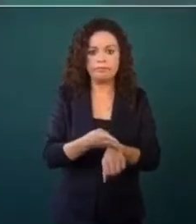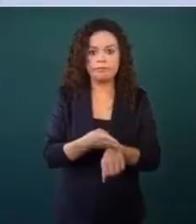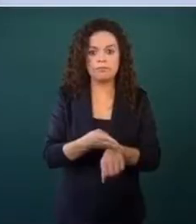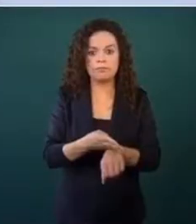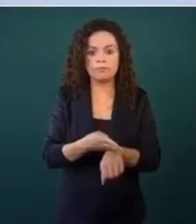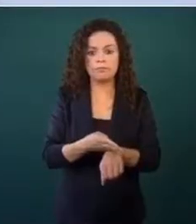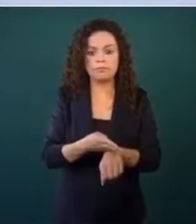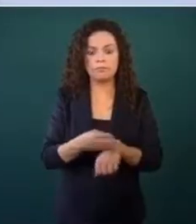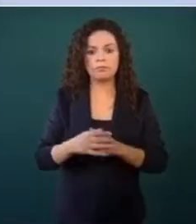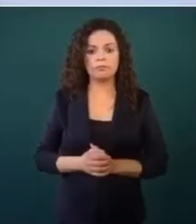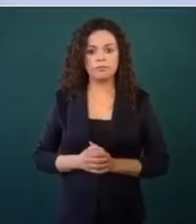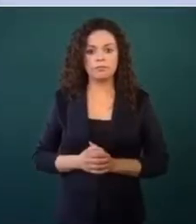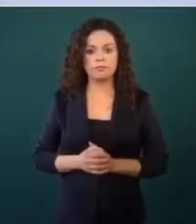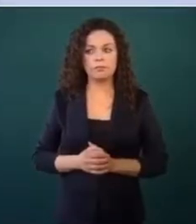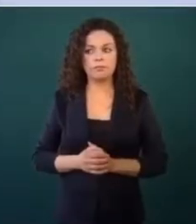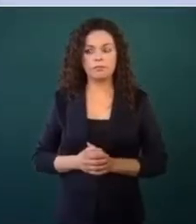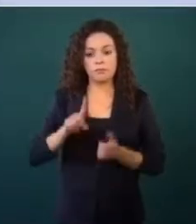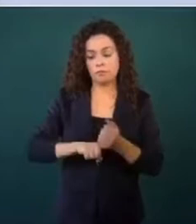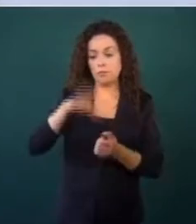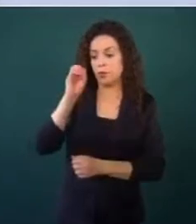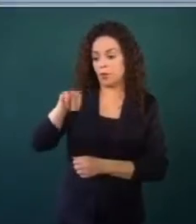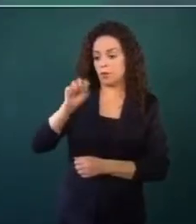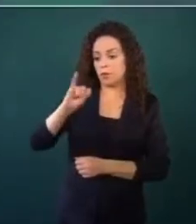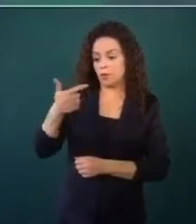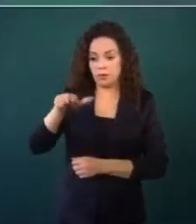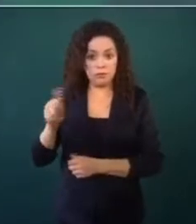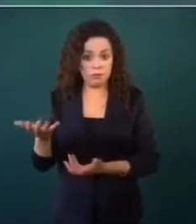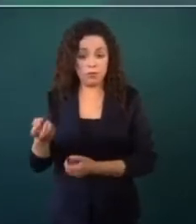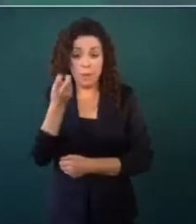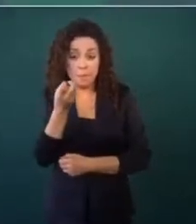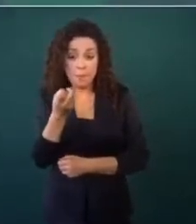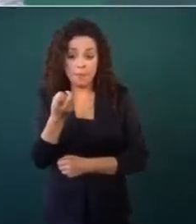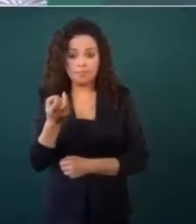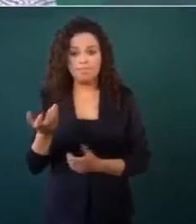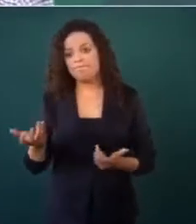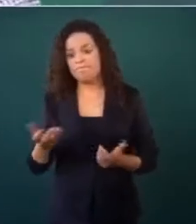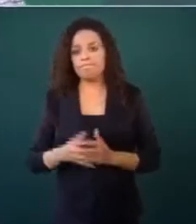una consigna. Entonces no hay que